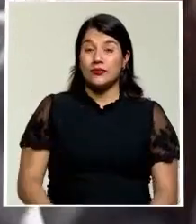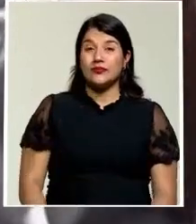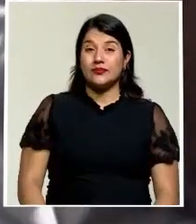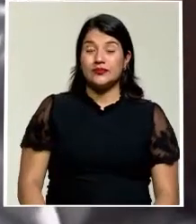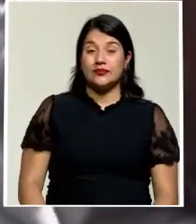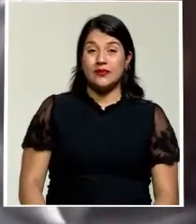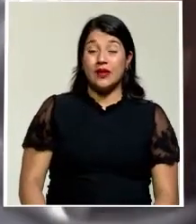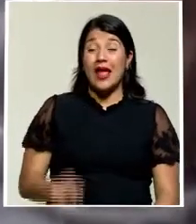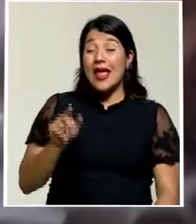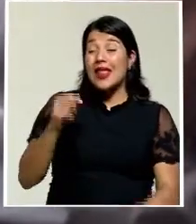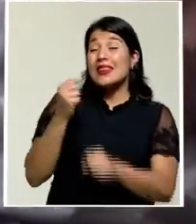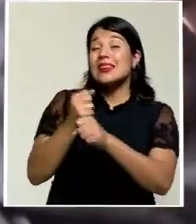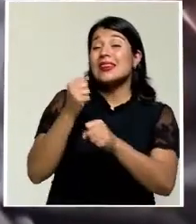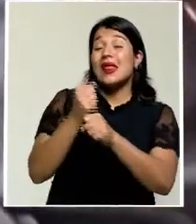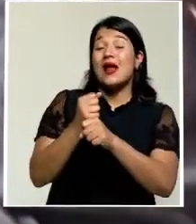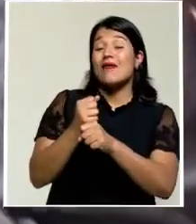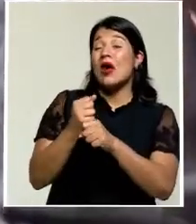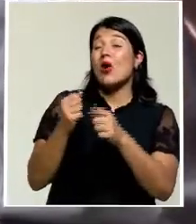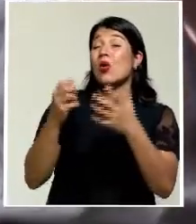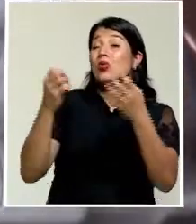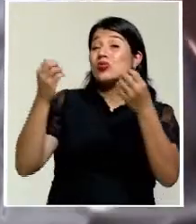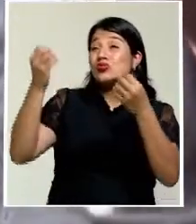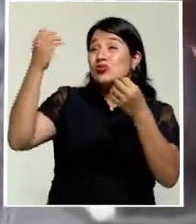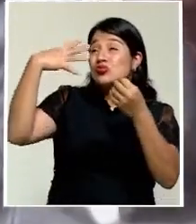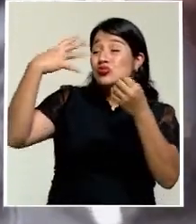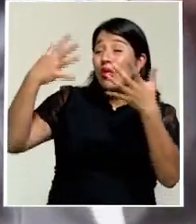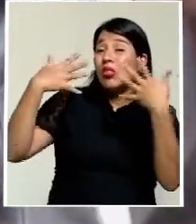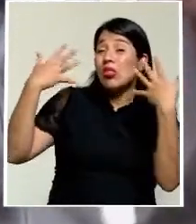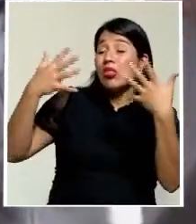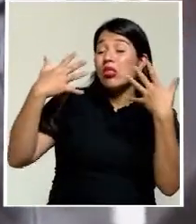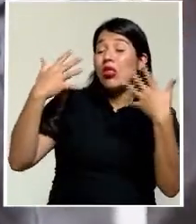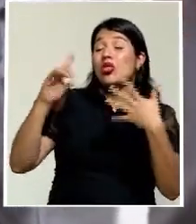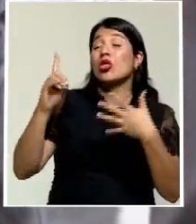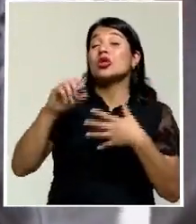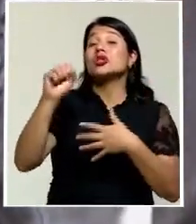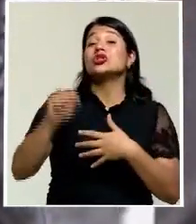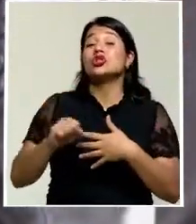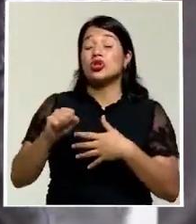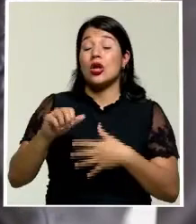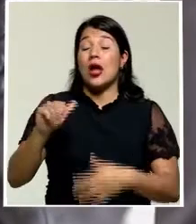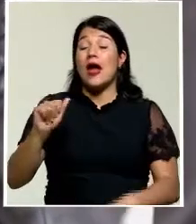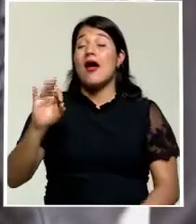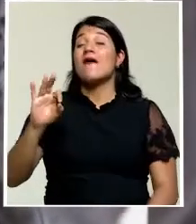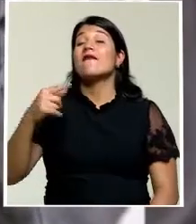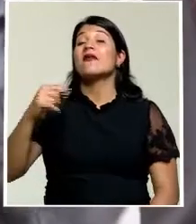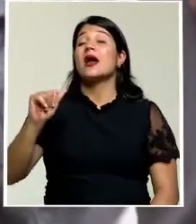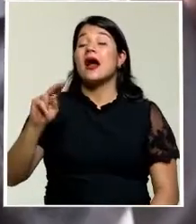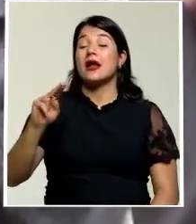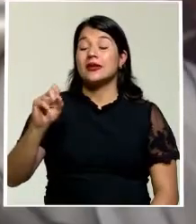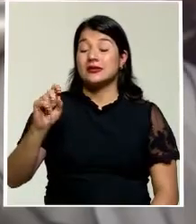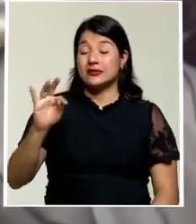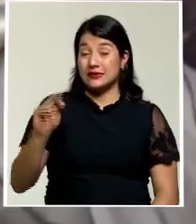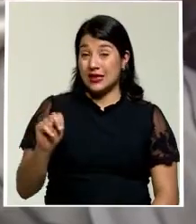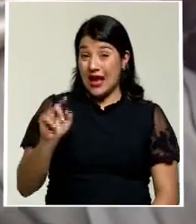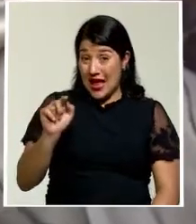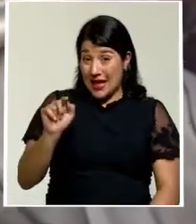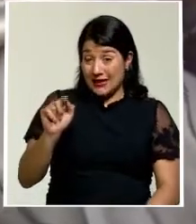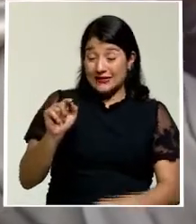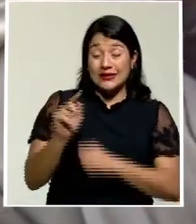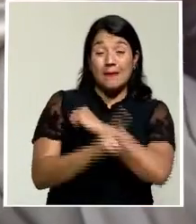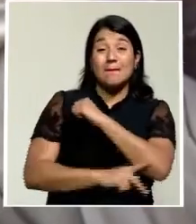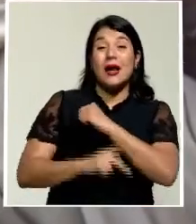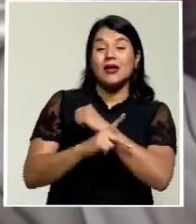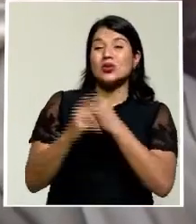Mohamed trabaja en el mercado al aire libre de Haussi Madad en el sur de Afganistán. El país es el mayor productor de opio en el mundo,